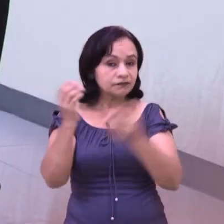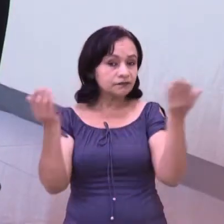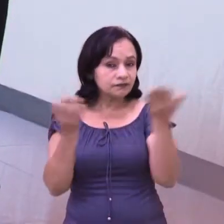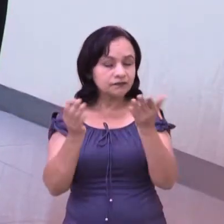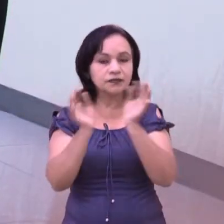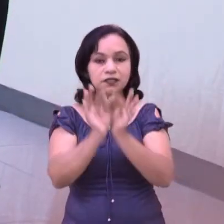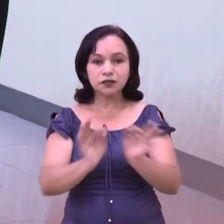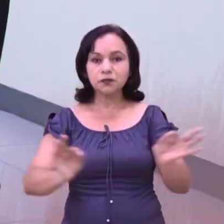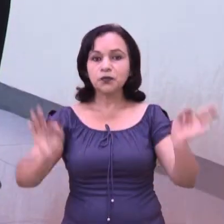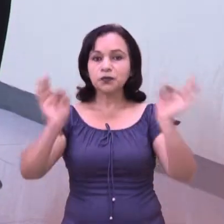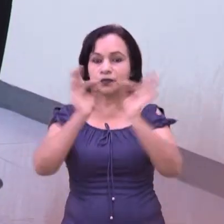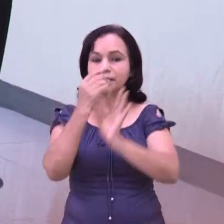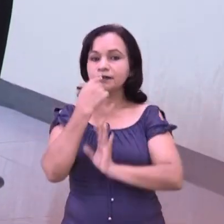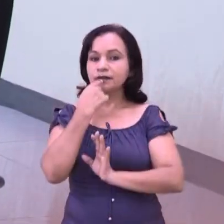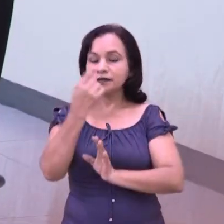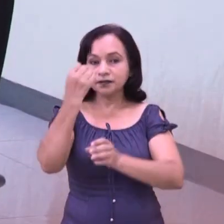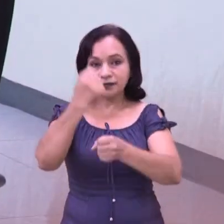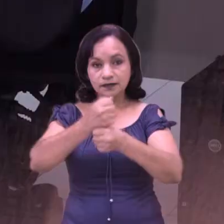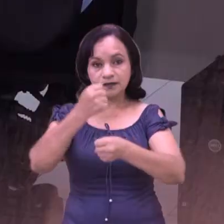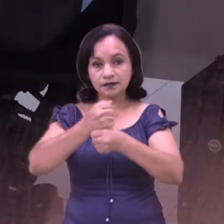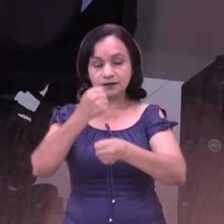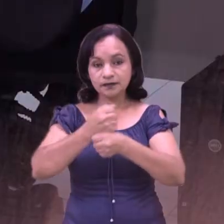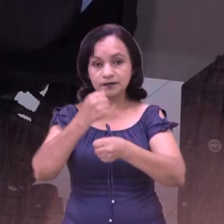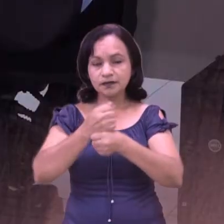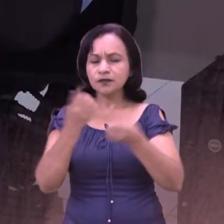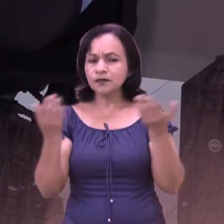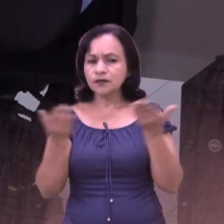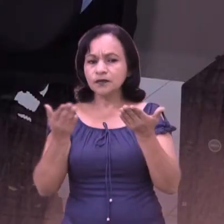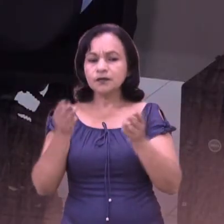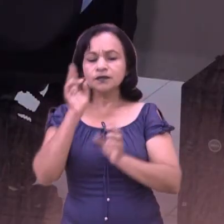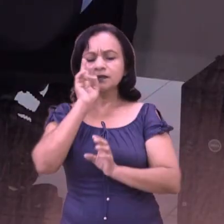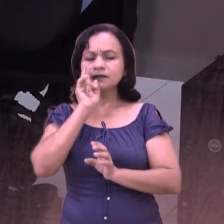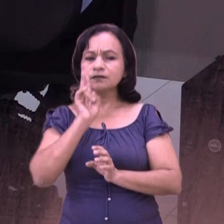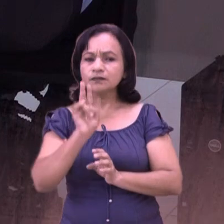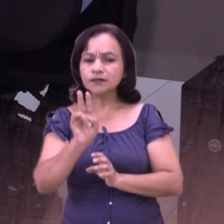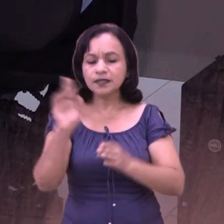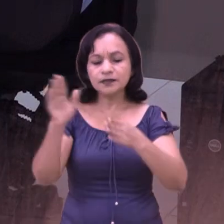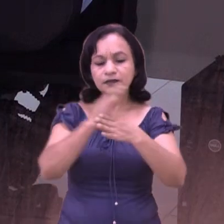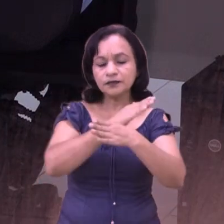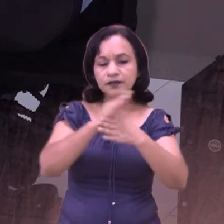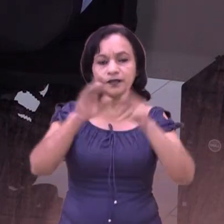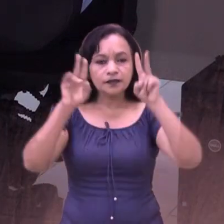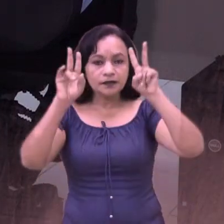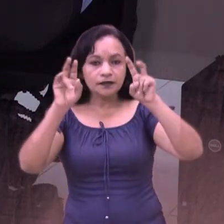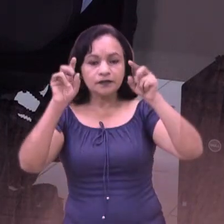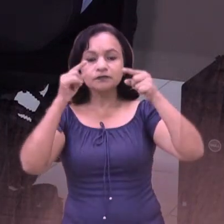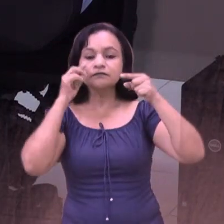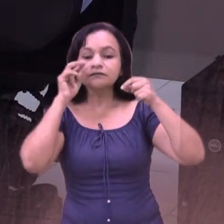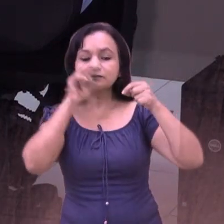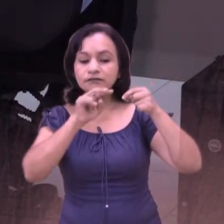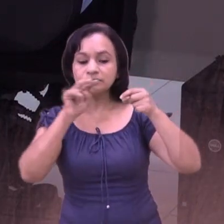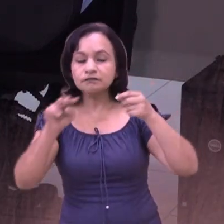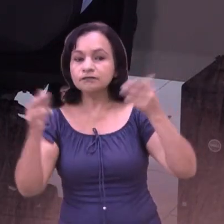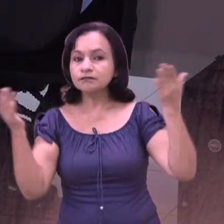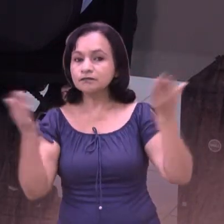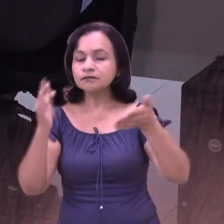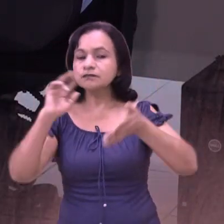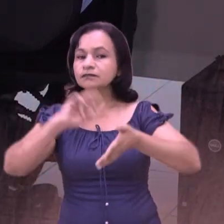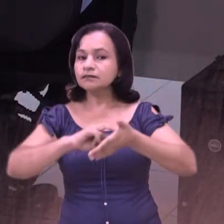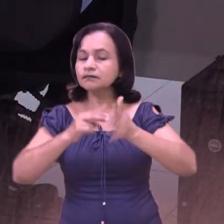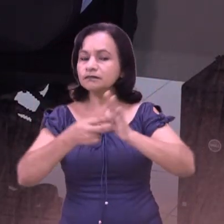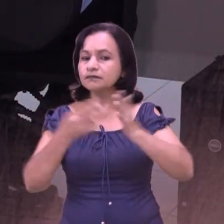Es correcto, y es importante destacar que este trabajo hay que verlo desde distintos ángulos. primer lugar,